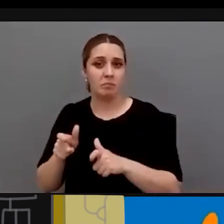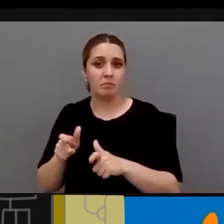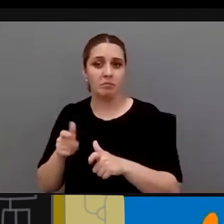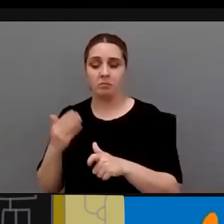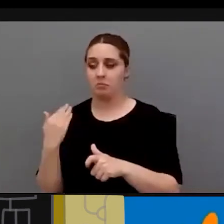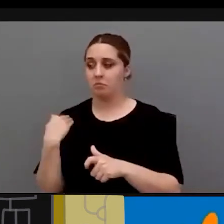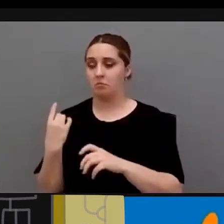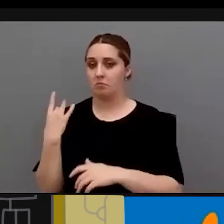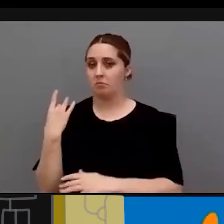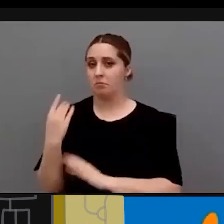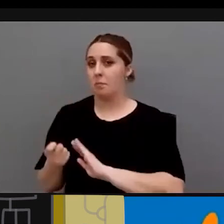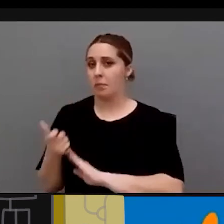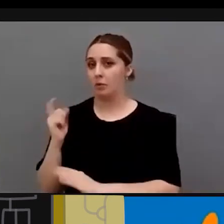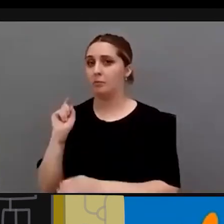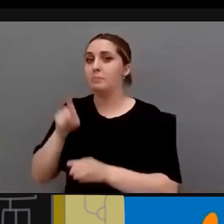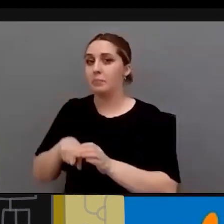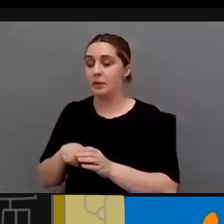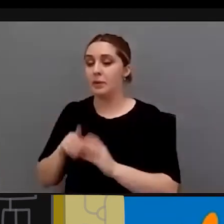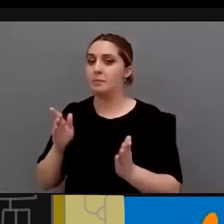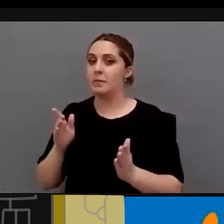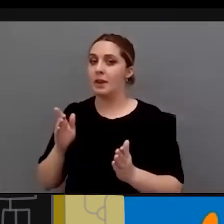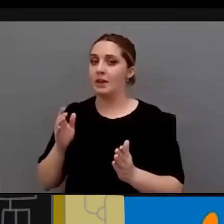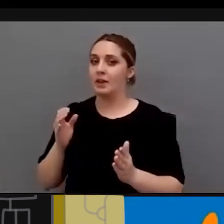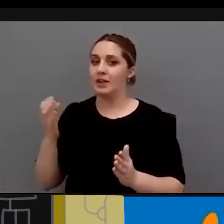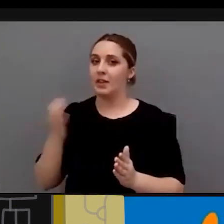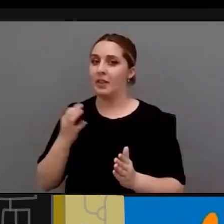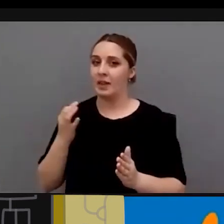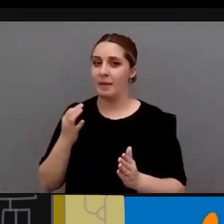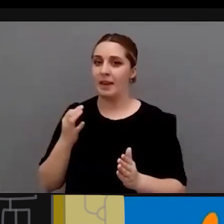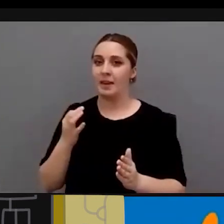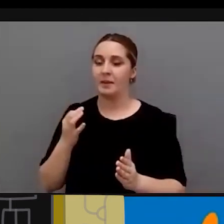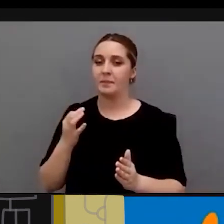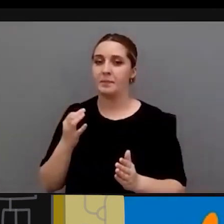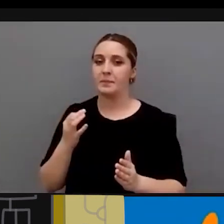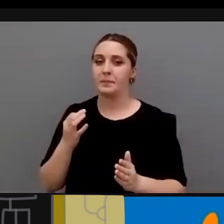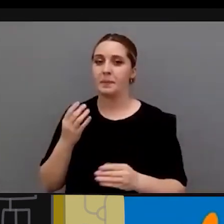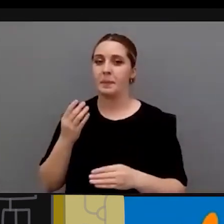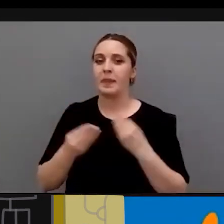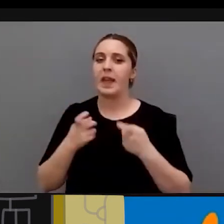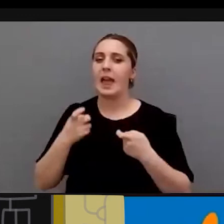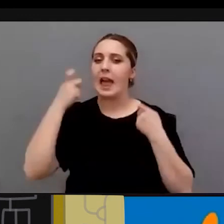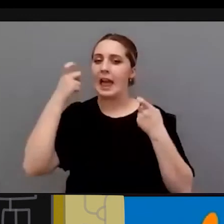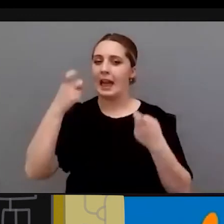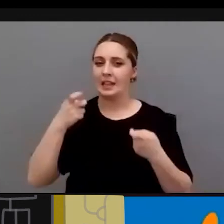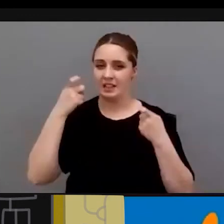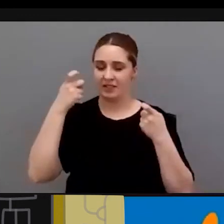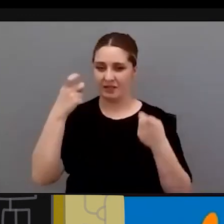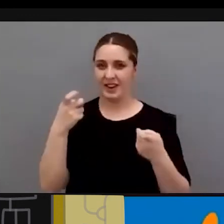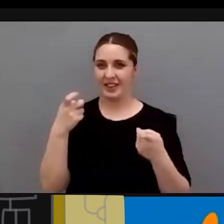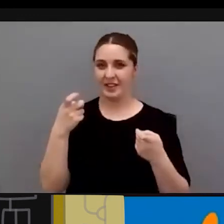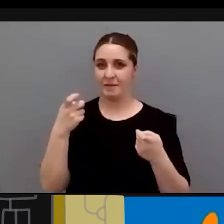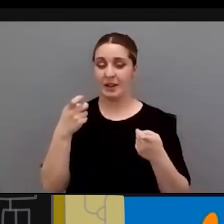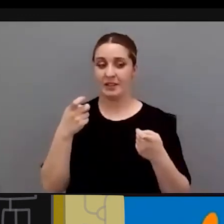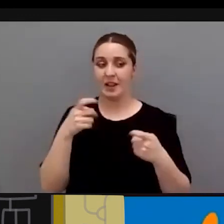muy poco pero que es que hay que descenderla hay que descenderla y hacer un esfuerzo y llevarla a los